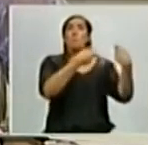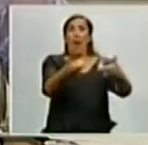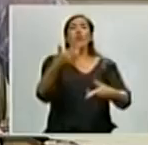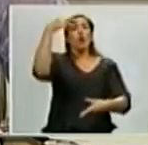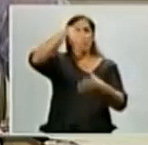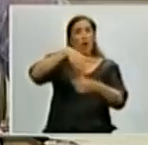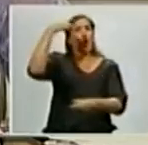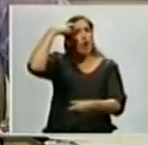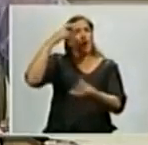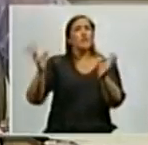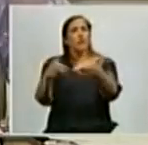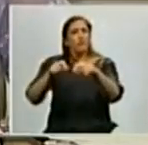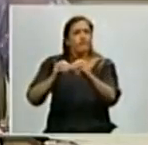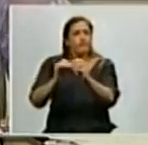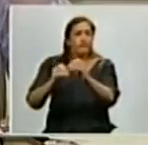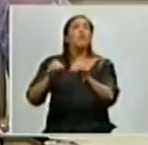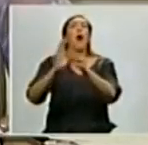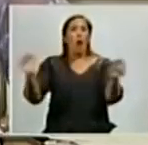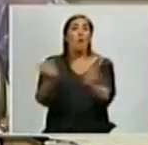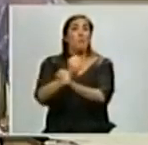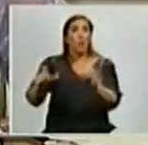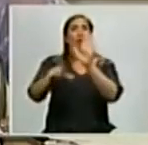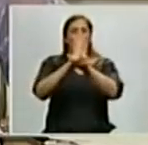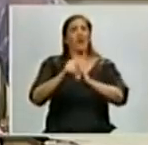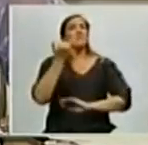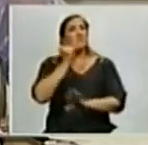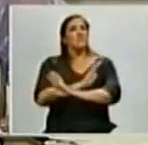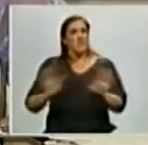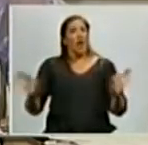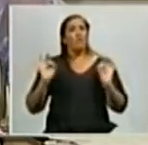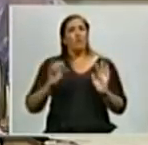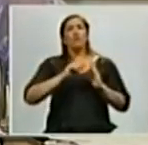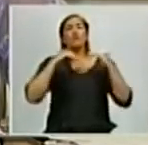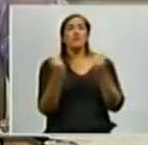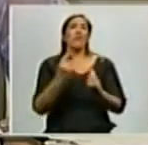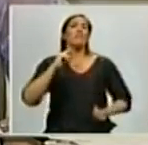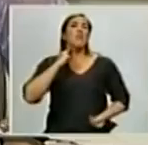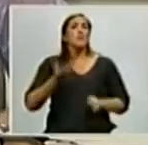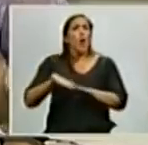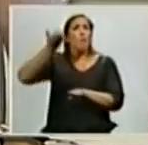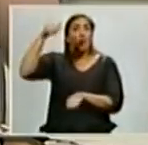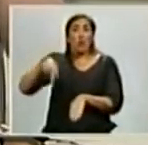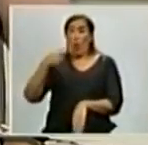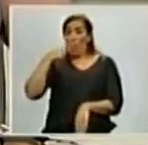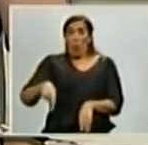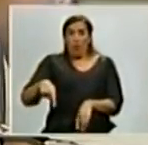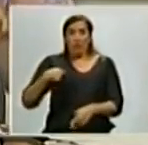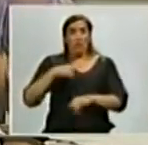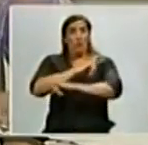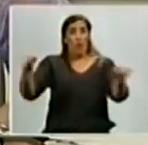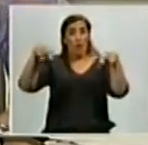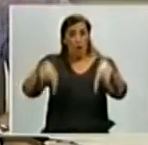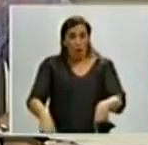Esta Presidenta fue la que envió el proyecto de movilidad. Este es el aumento más alto que se ha otorgado, que además